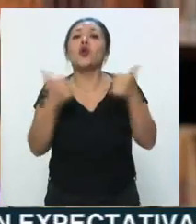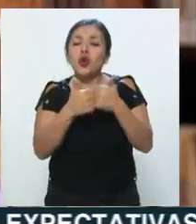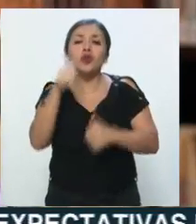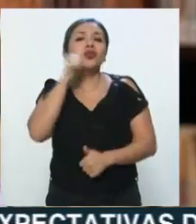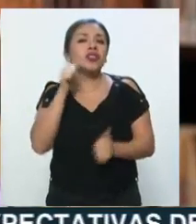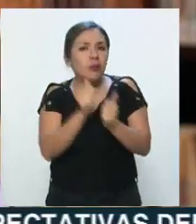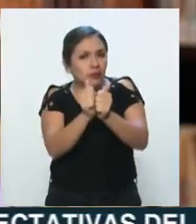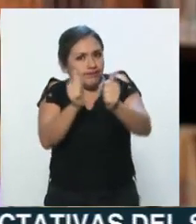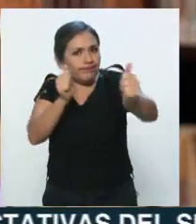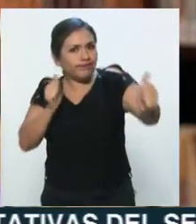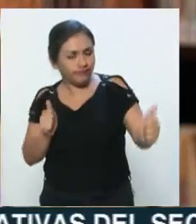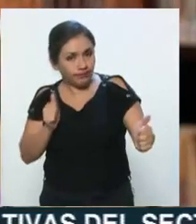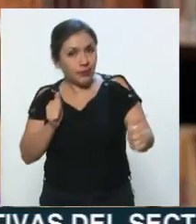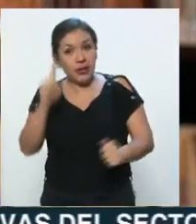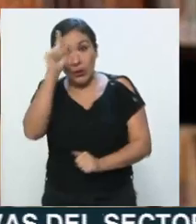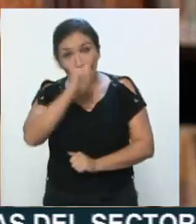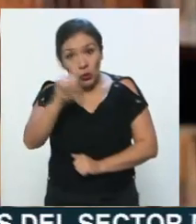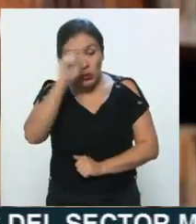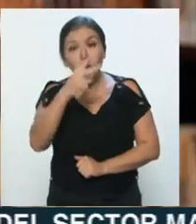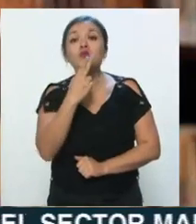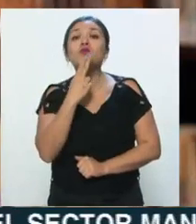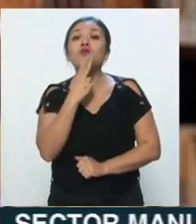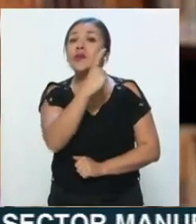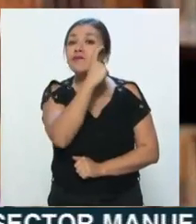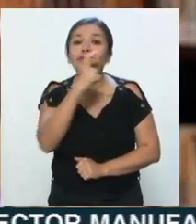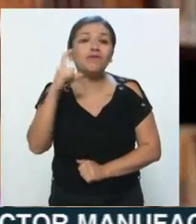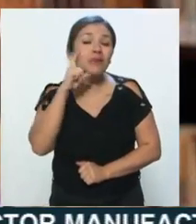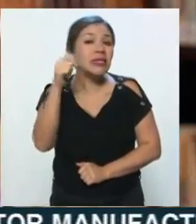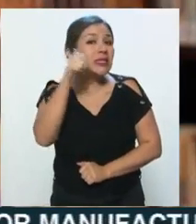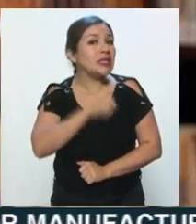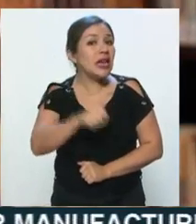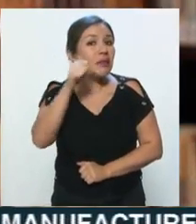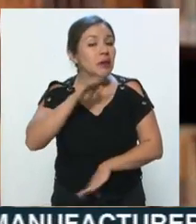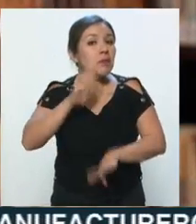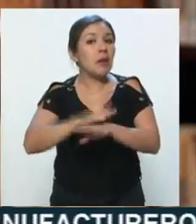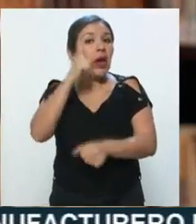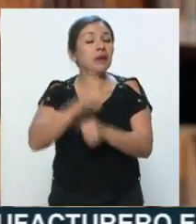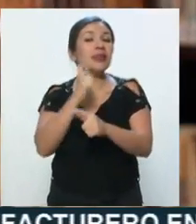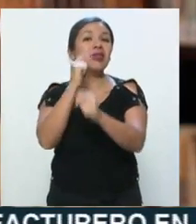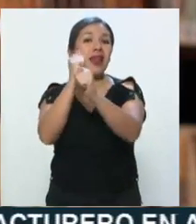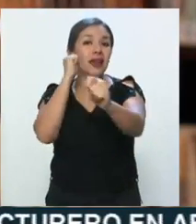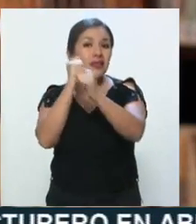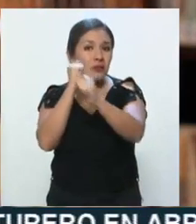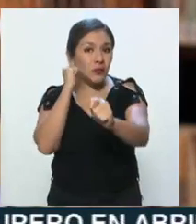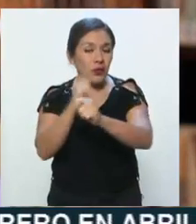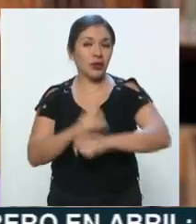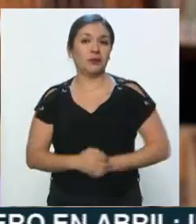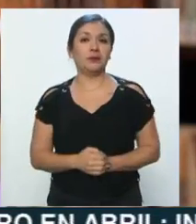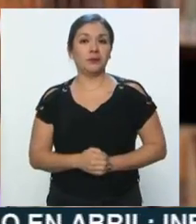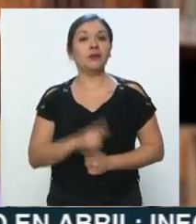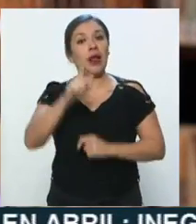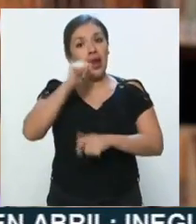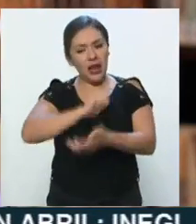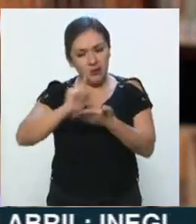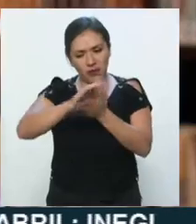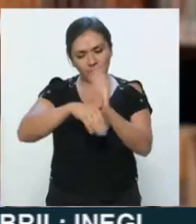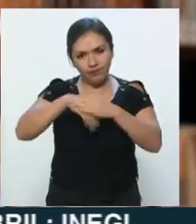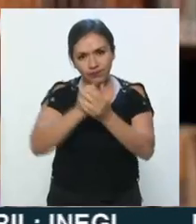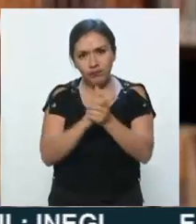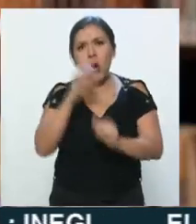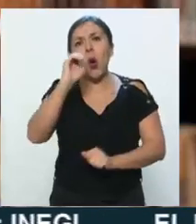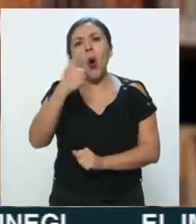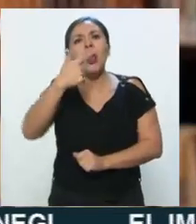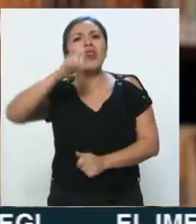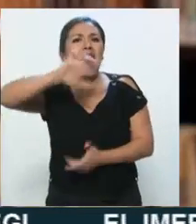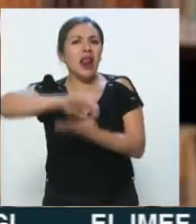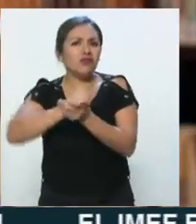sana distancia y recomendamos el uso de cubrebocas principalmente para el transporte público. Lávate las manos o usa gel